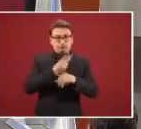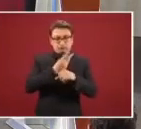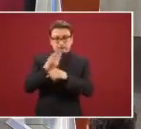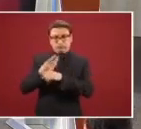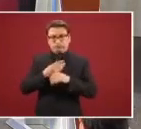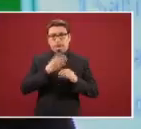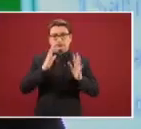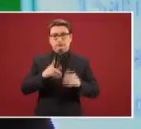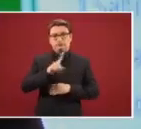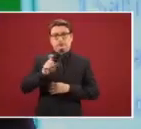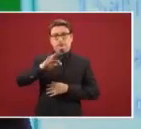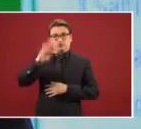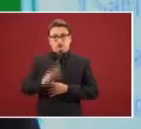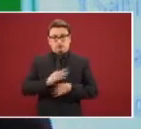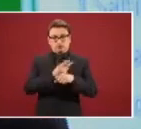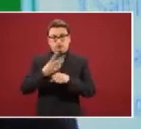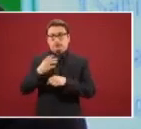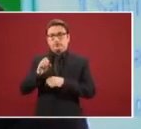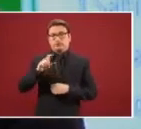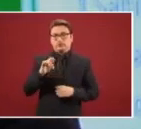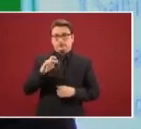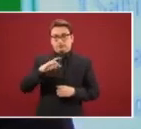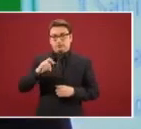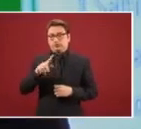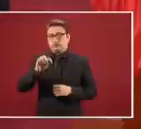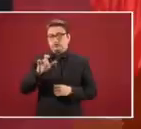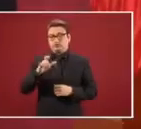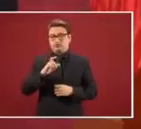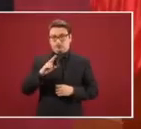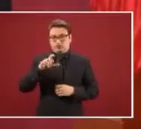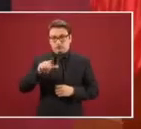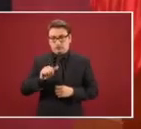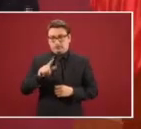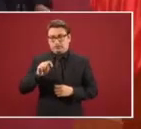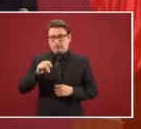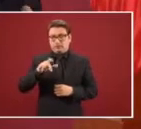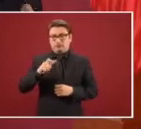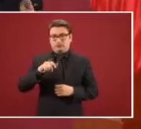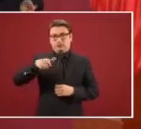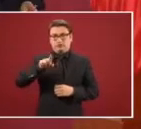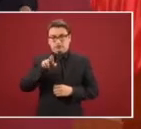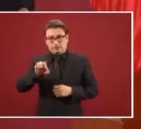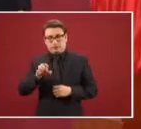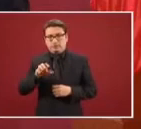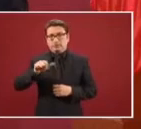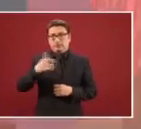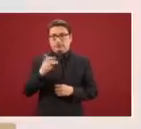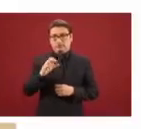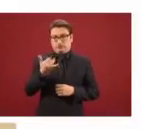Al 100 por ciento se rehabilitaron Saltillo, Tapachula, Tenosique, El Ceibo y Acayucan.